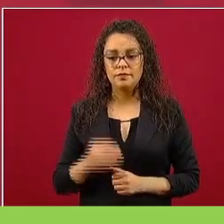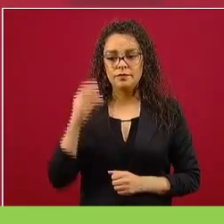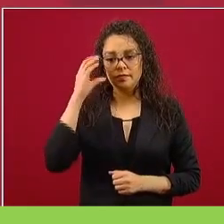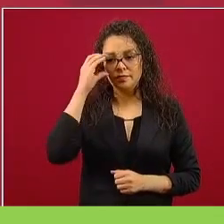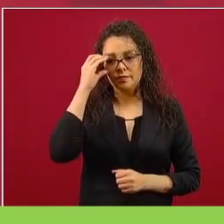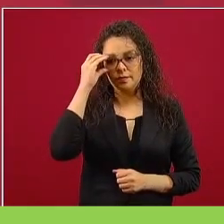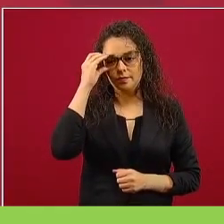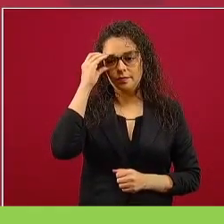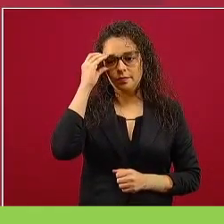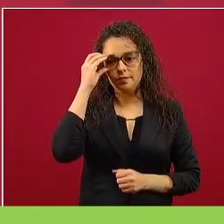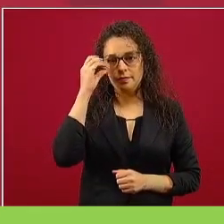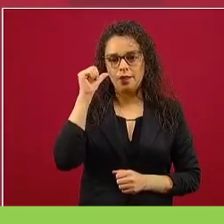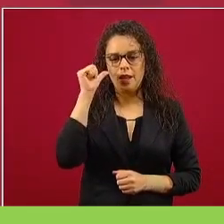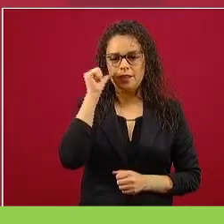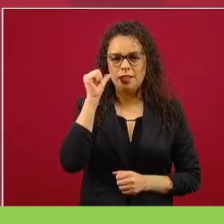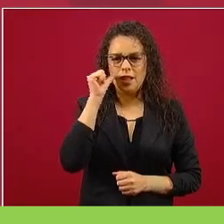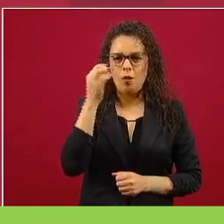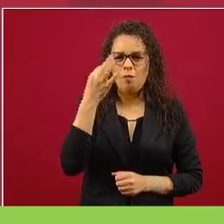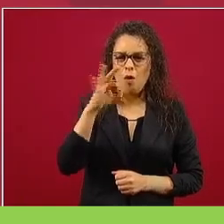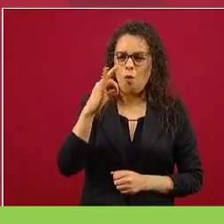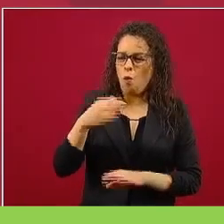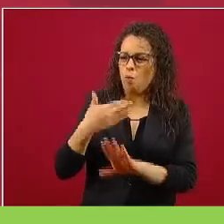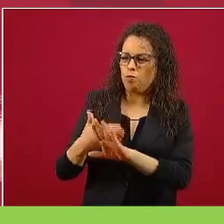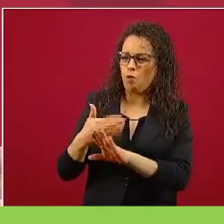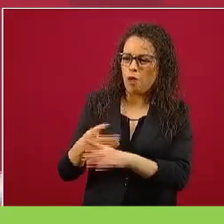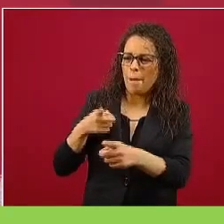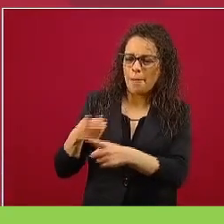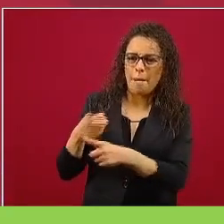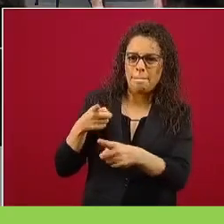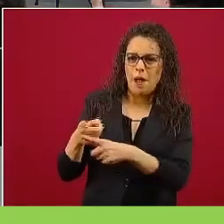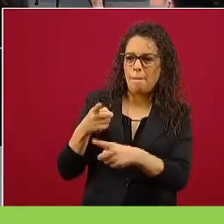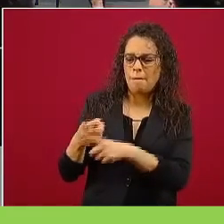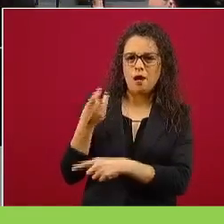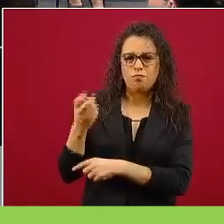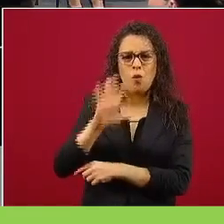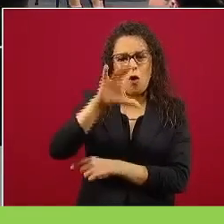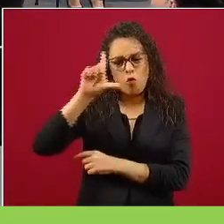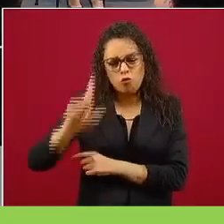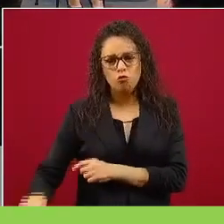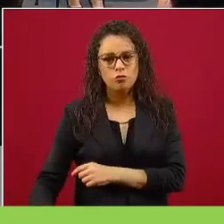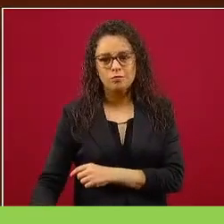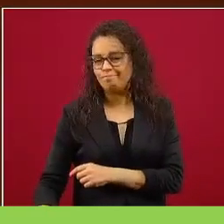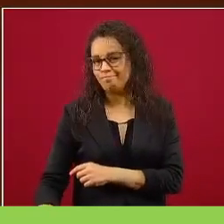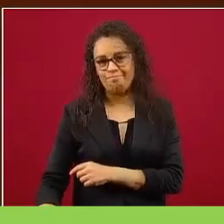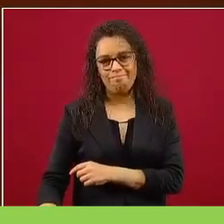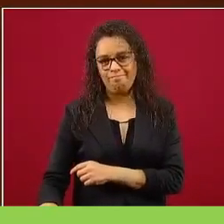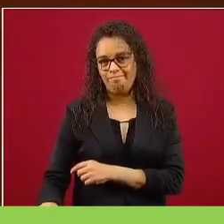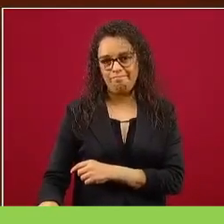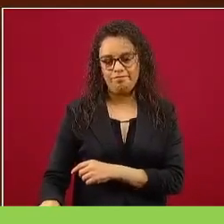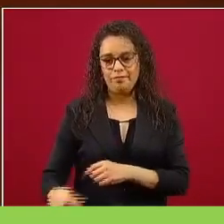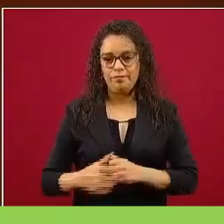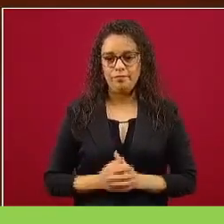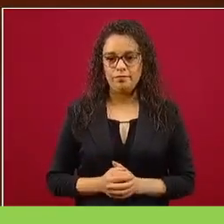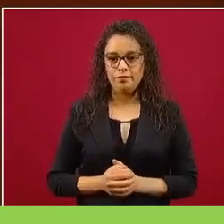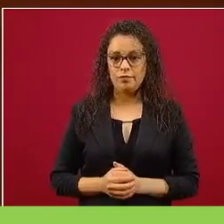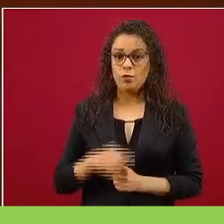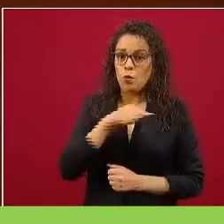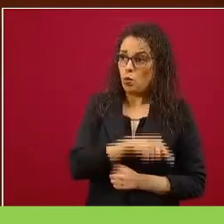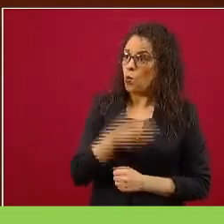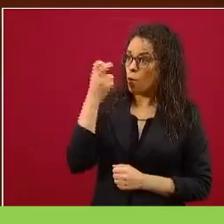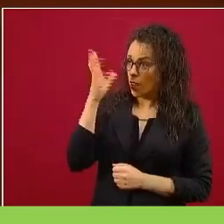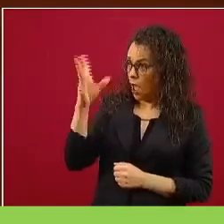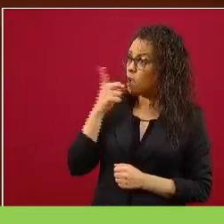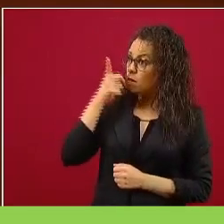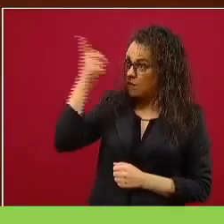ofender de manera vulgar. Eso ya se lo dijo a ella, porque hace unas campañas muy